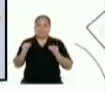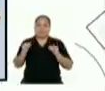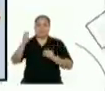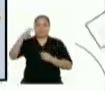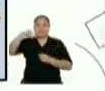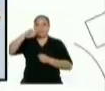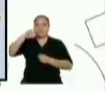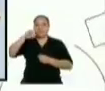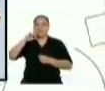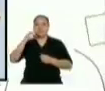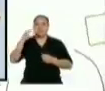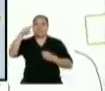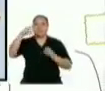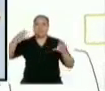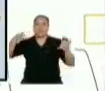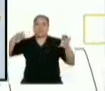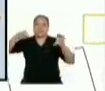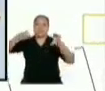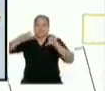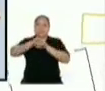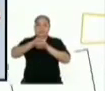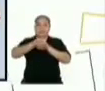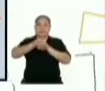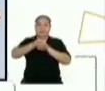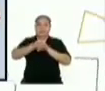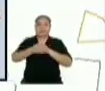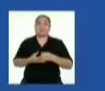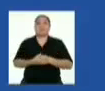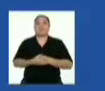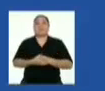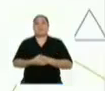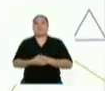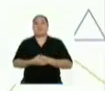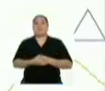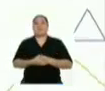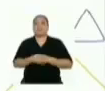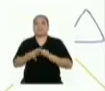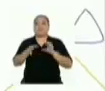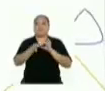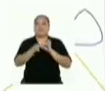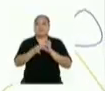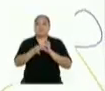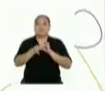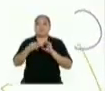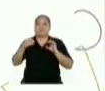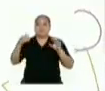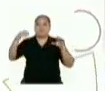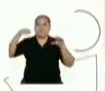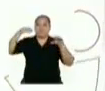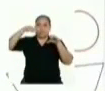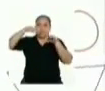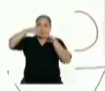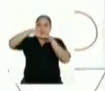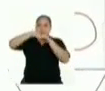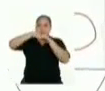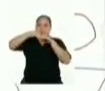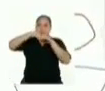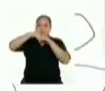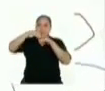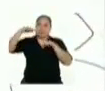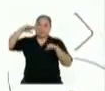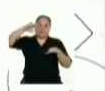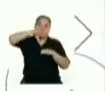módulos, tenemos que encajarlos entre sí. Unimos los dos módulos insertando